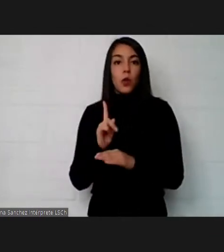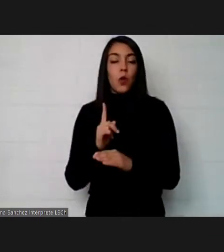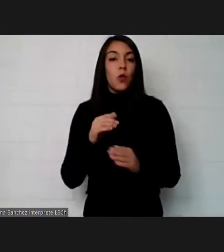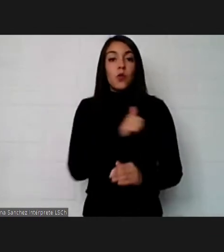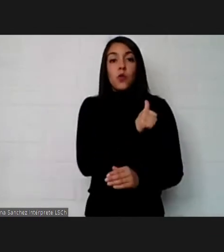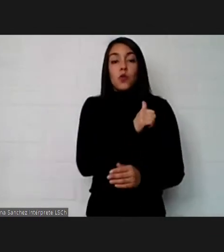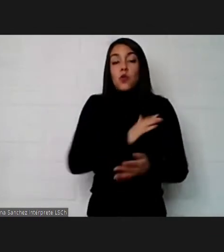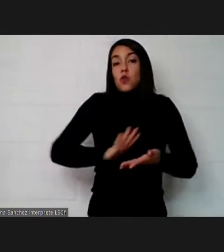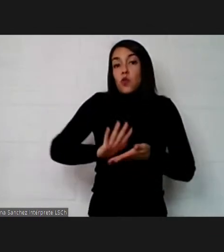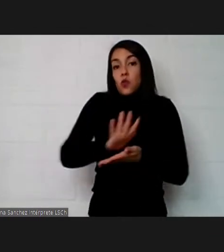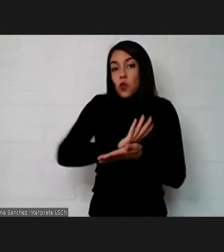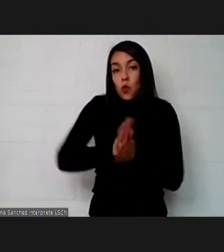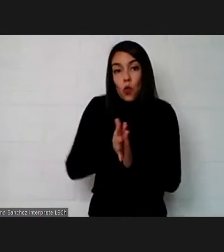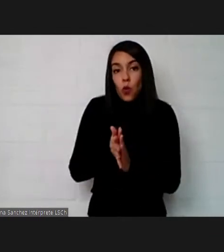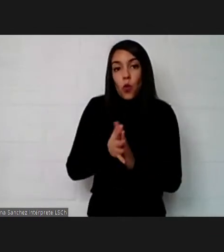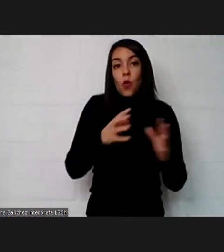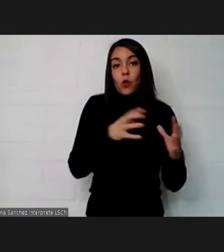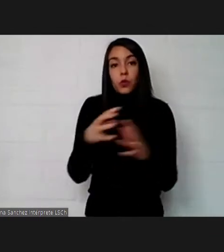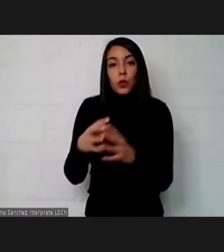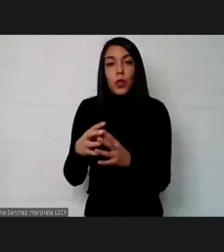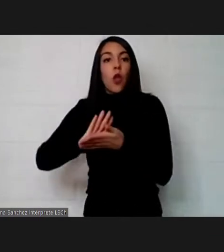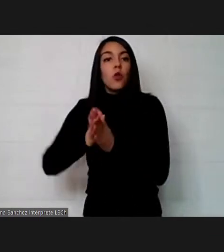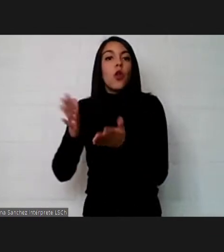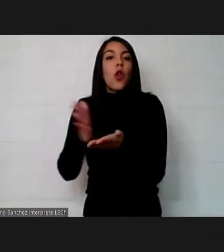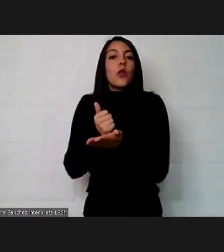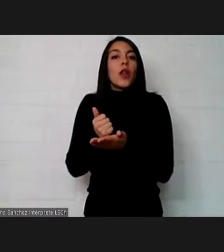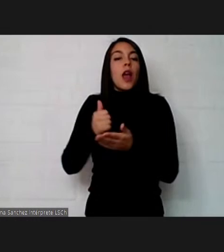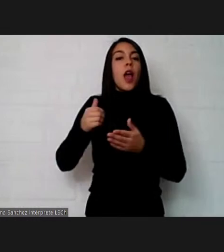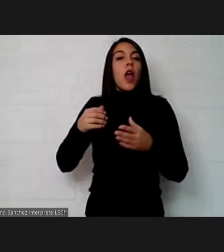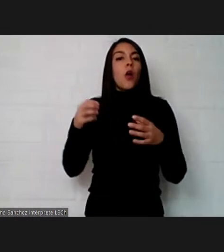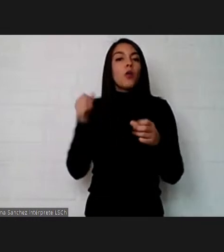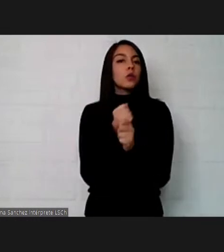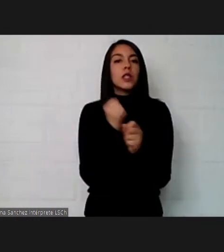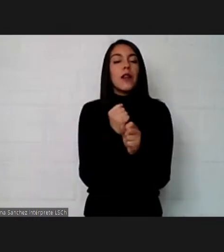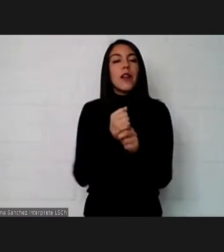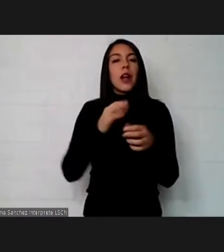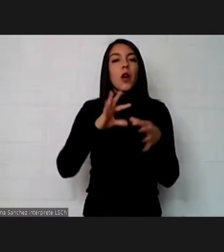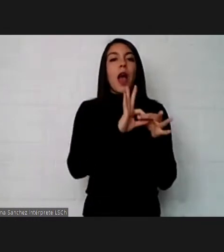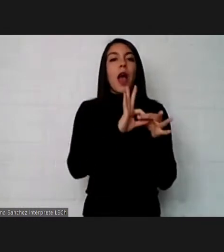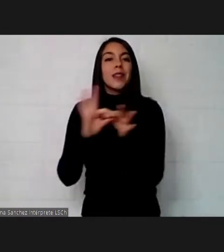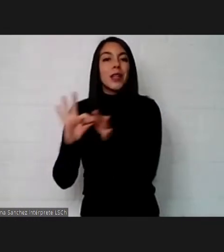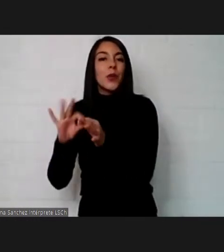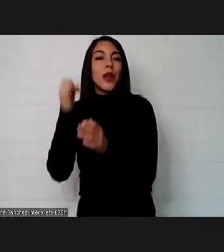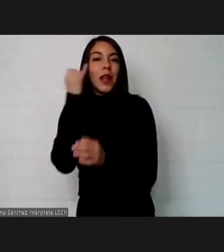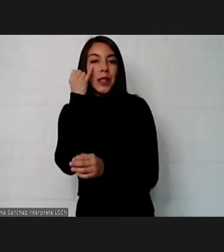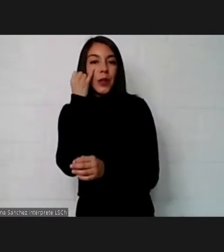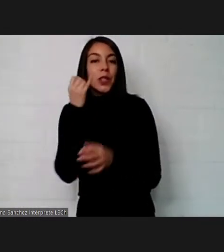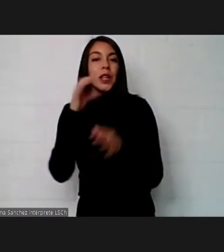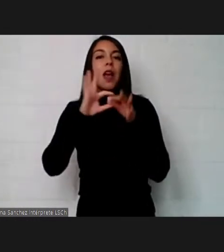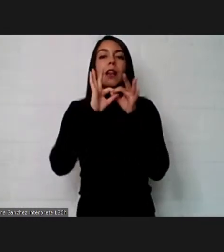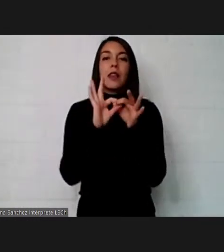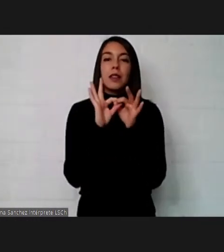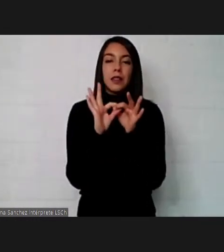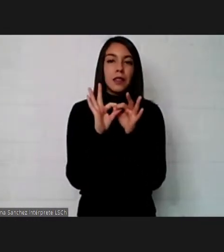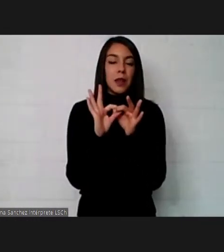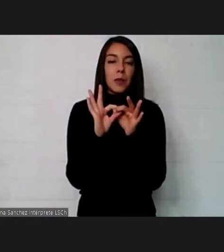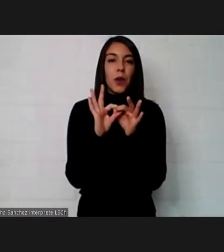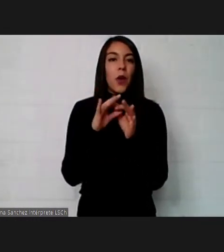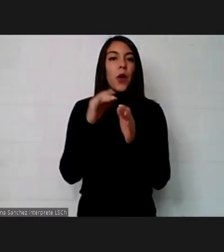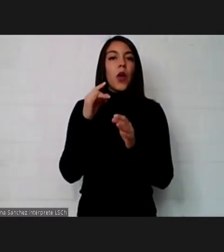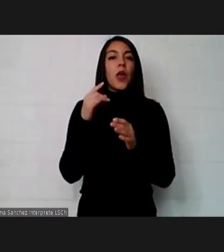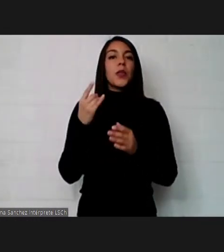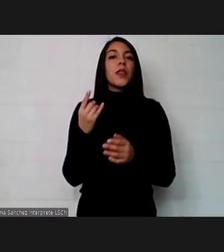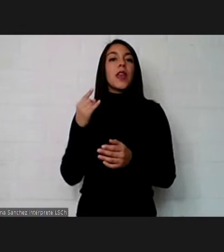y todo lo que hayamos logrado es un trabajo muy articulado entre todas las instituciones así que también agradecemos yo agradezco desde la unidad de